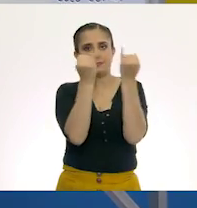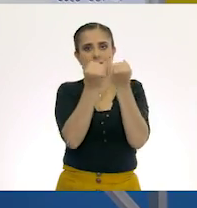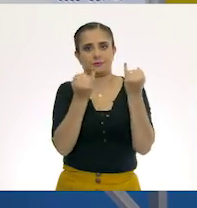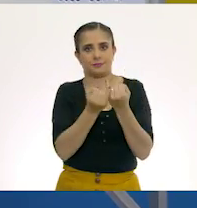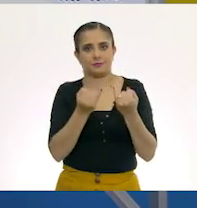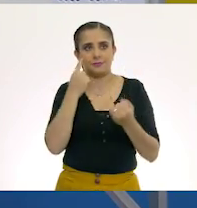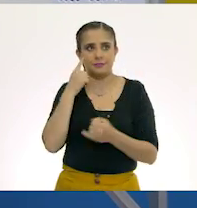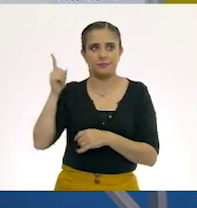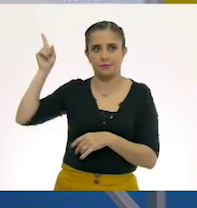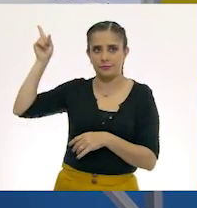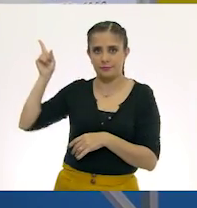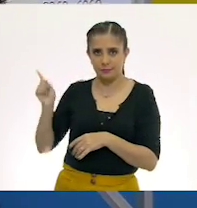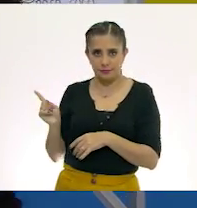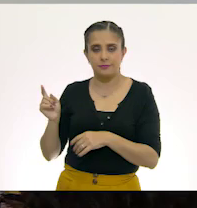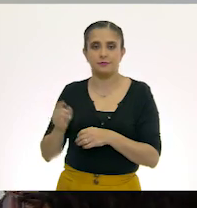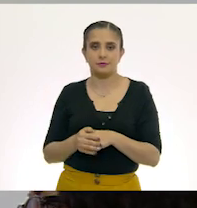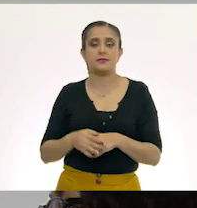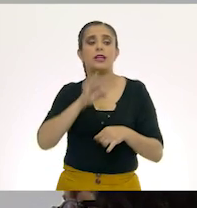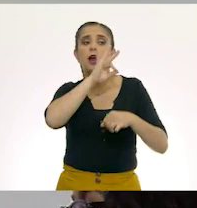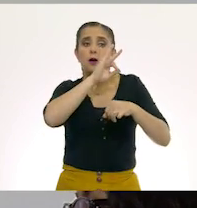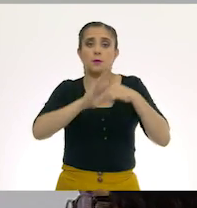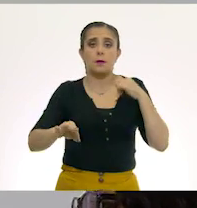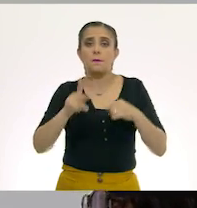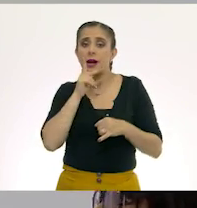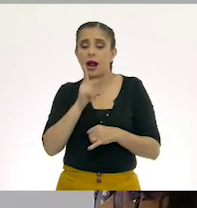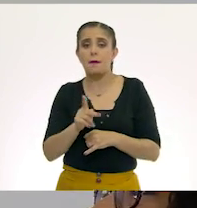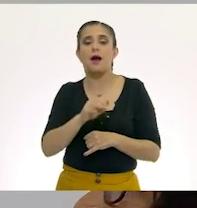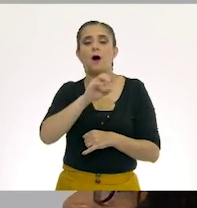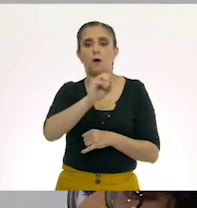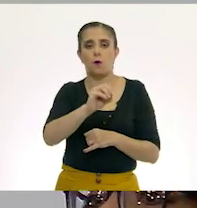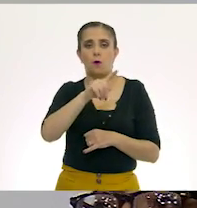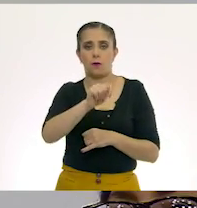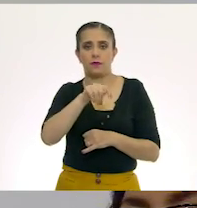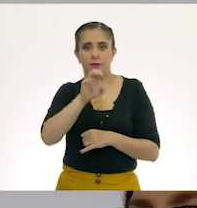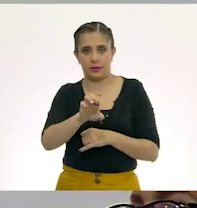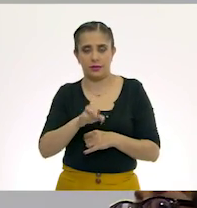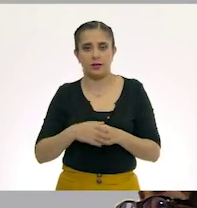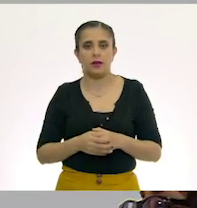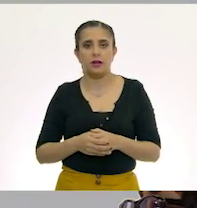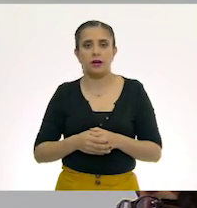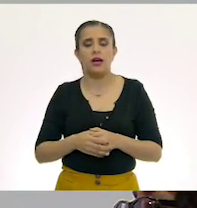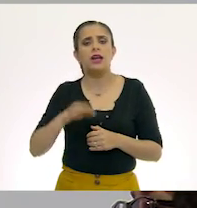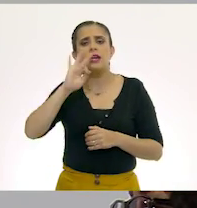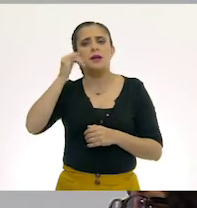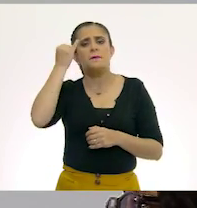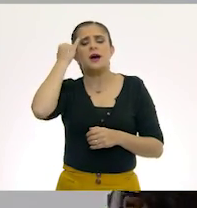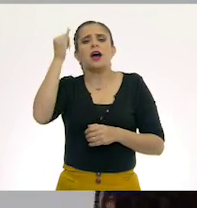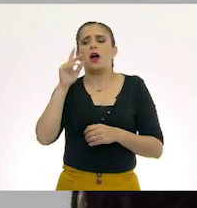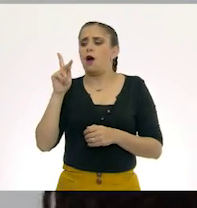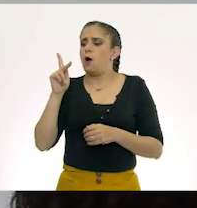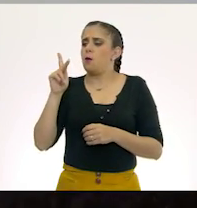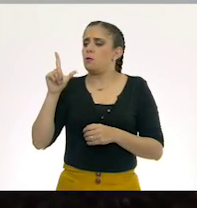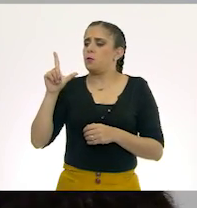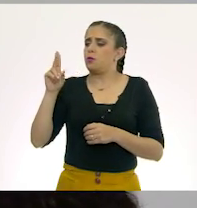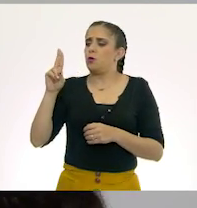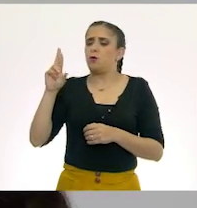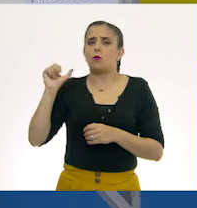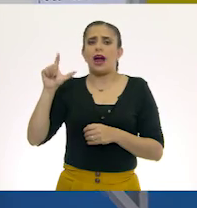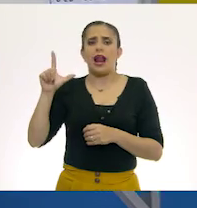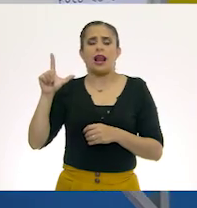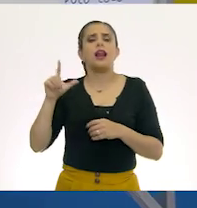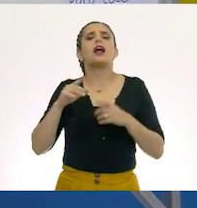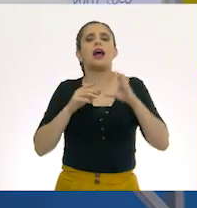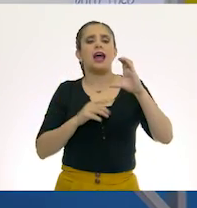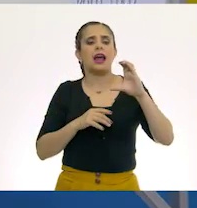Y su terminación está en ote. Si fuera en plural, en lugar de clavo,